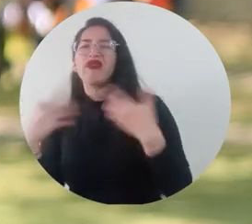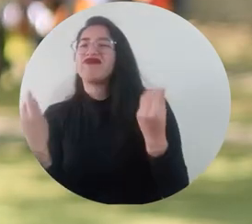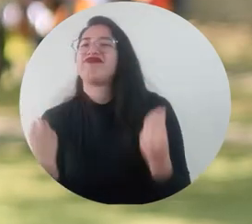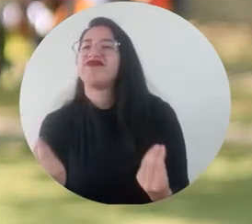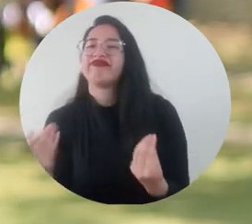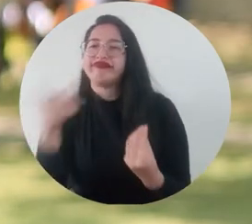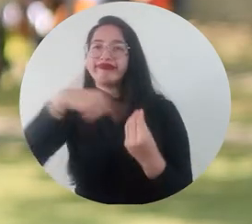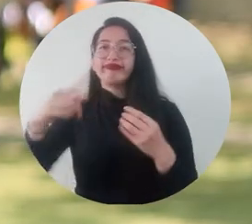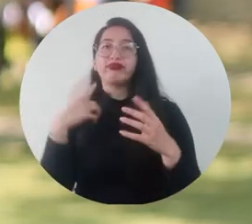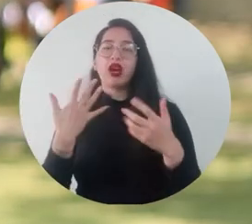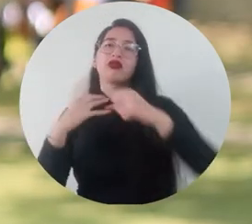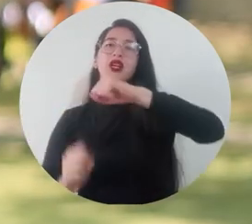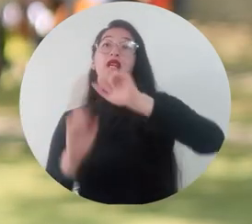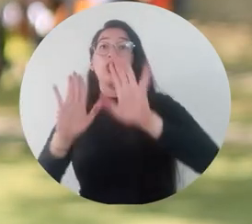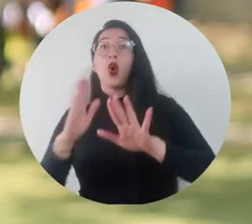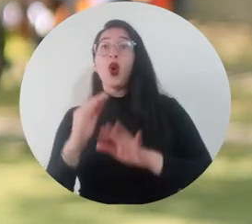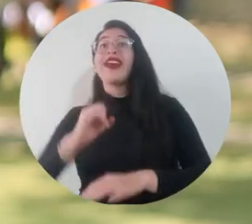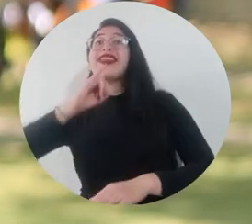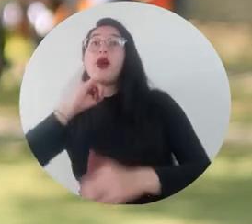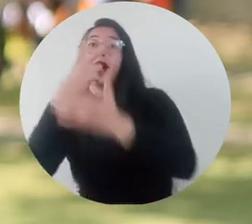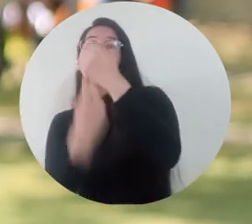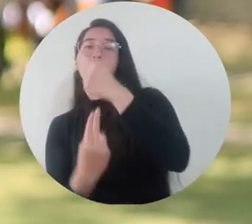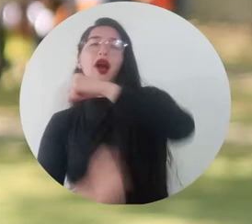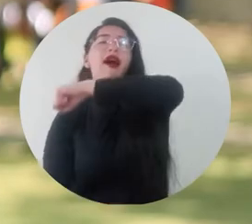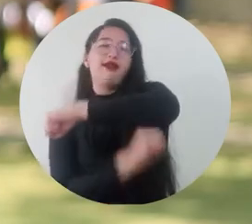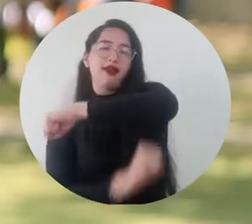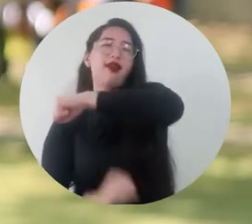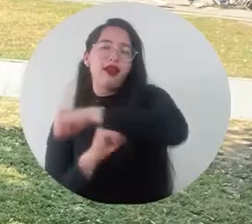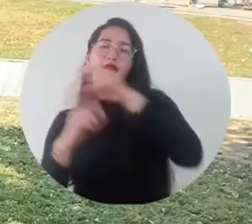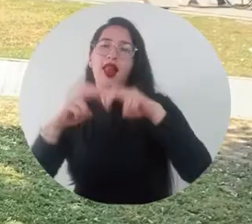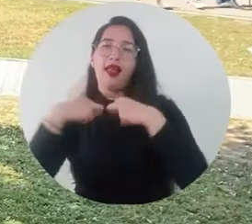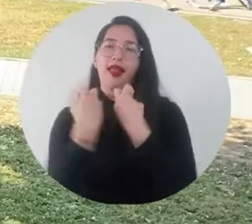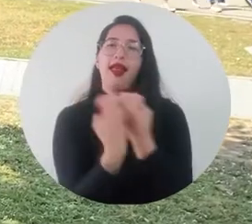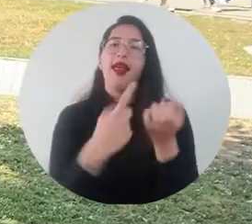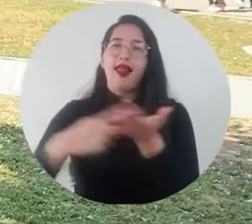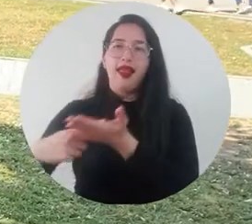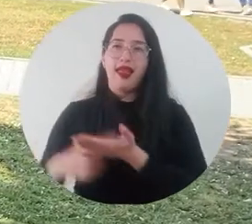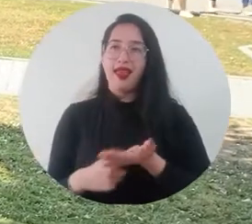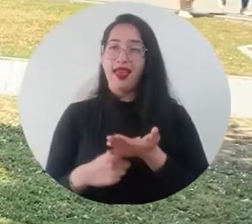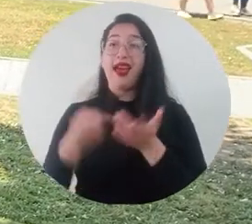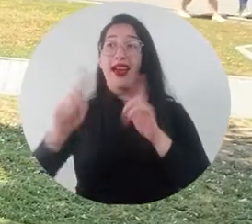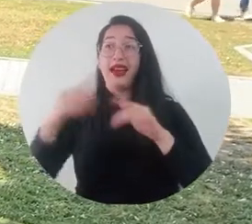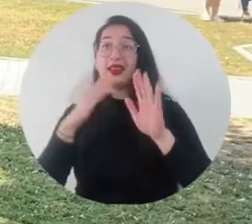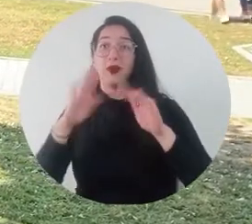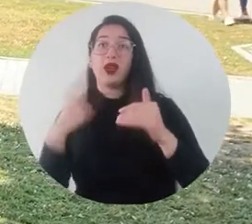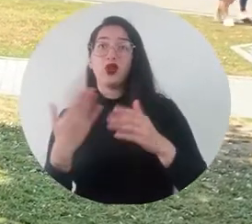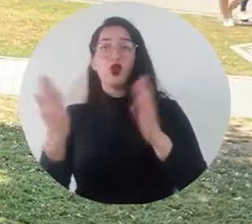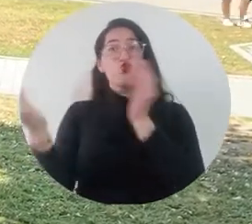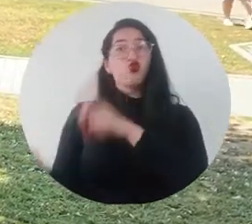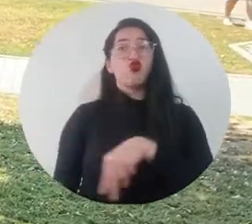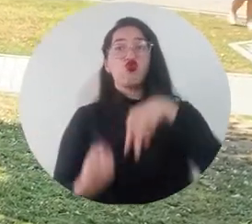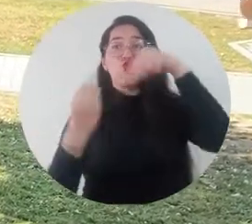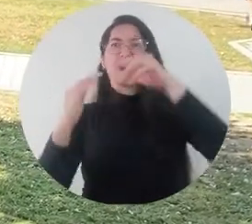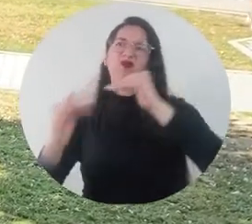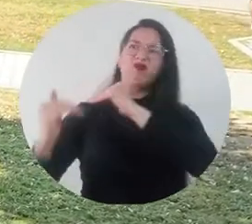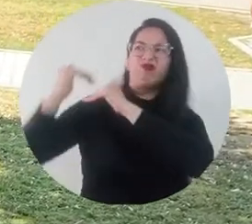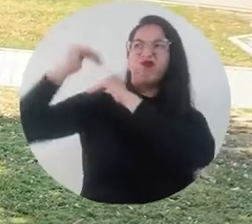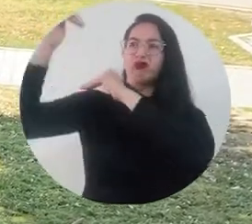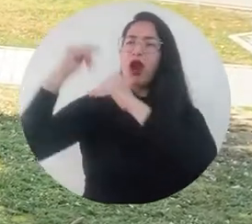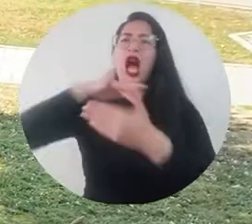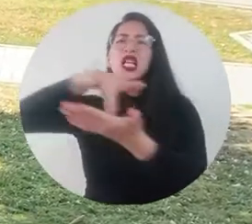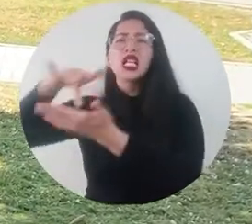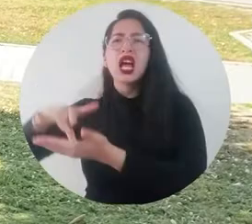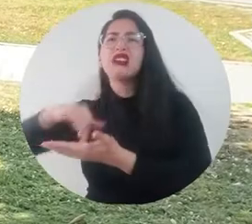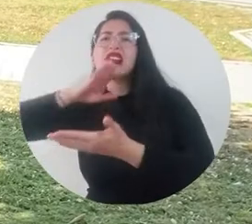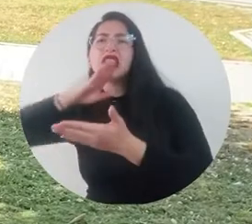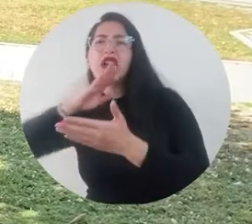Magdalena para crear estrategias que fortalezcan el bilingüismo En la segunda sesión de la mesa Educación Superior y Capacitación